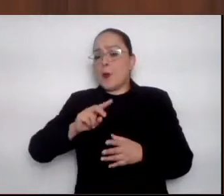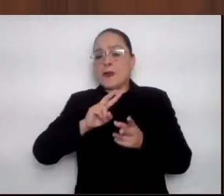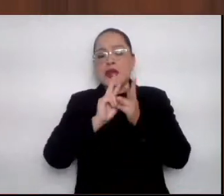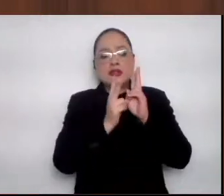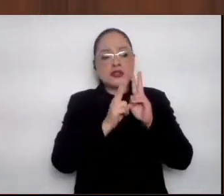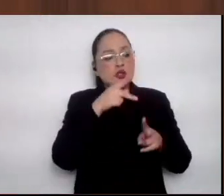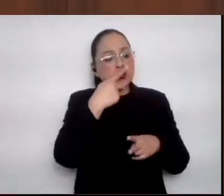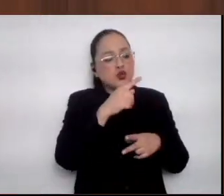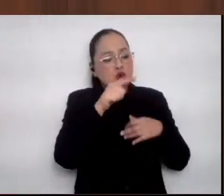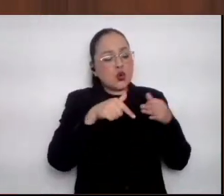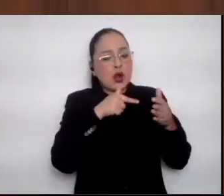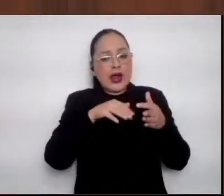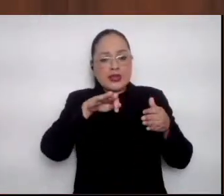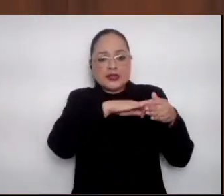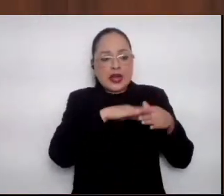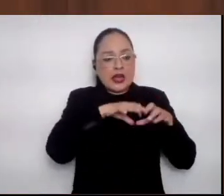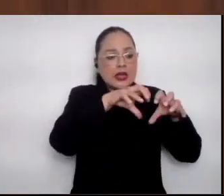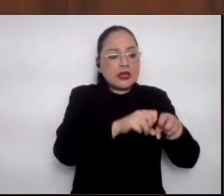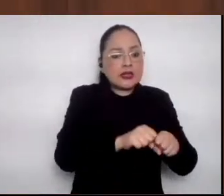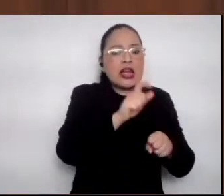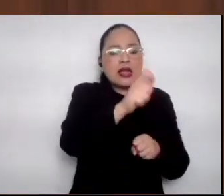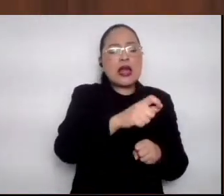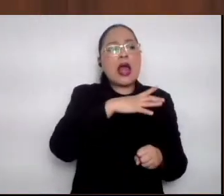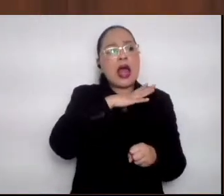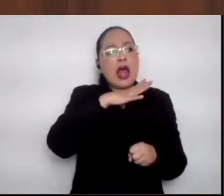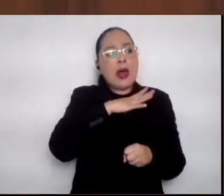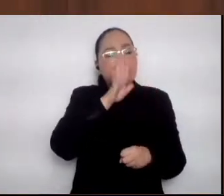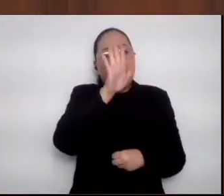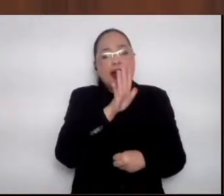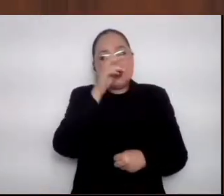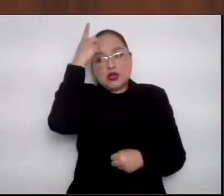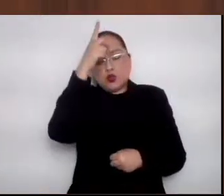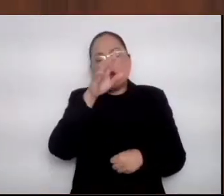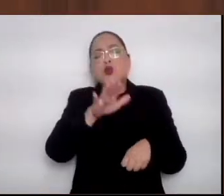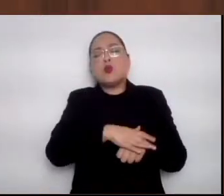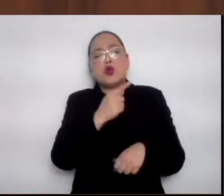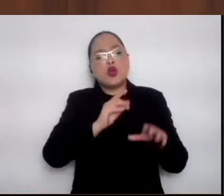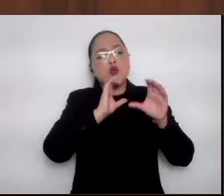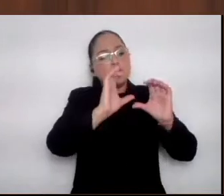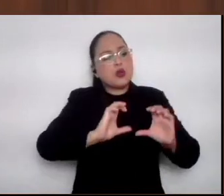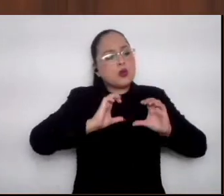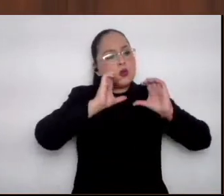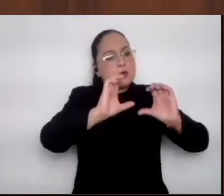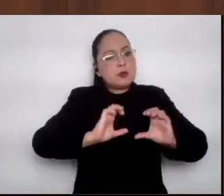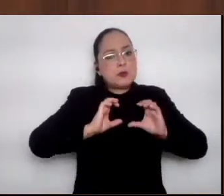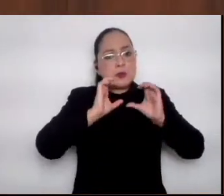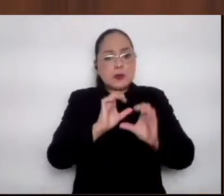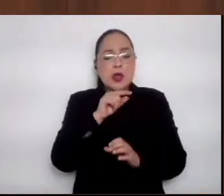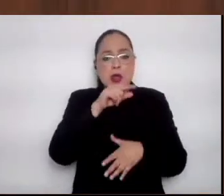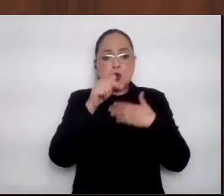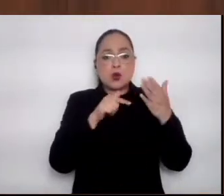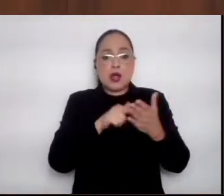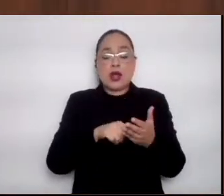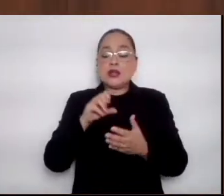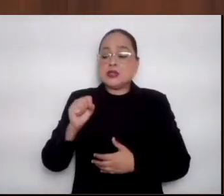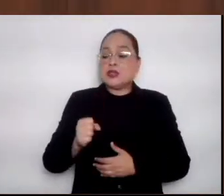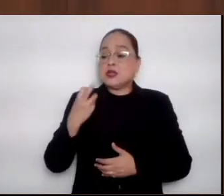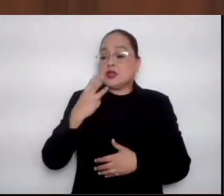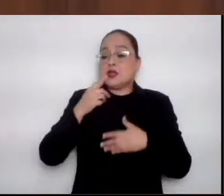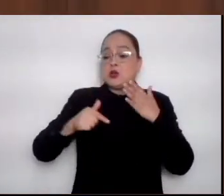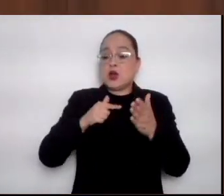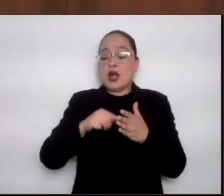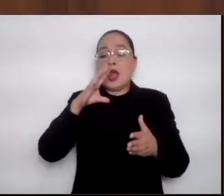espacios, los cuiden y se adueñen de ellos. Además de esos 63 espacios, tenemos la rehabilitación y modernización de